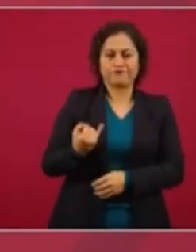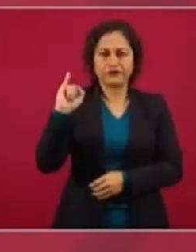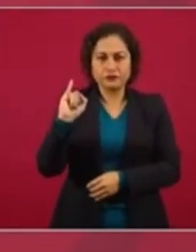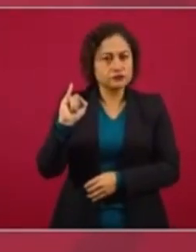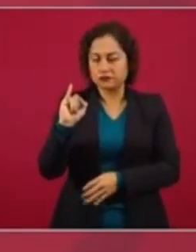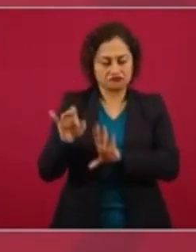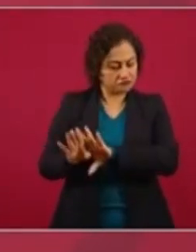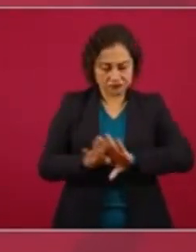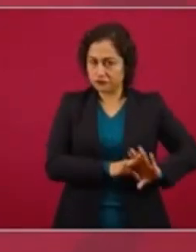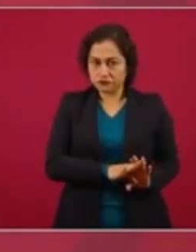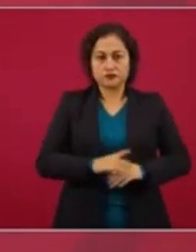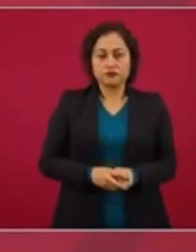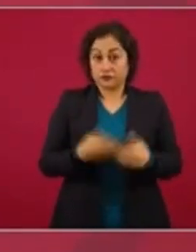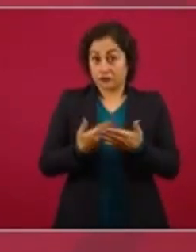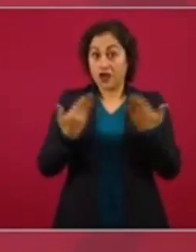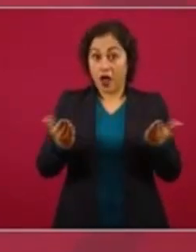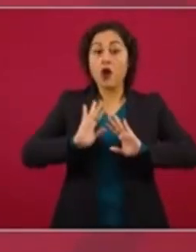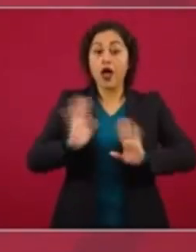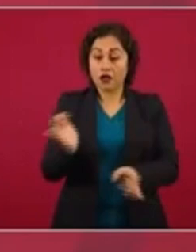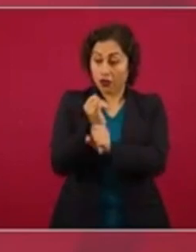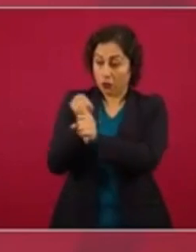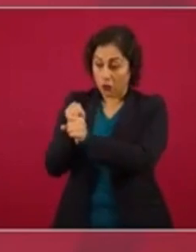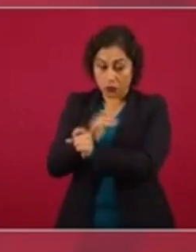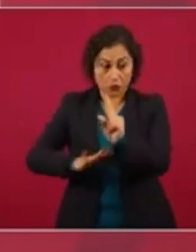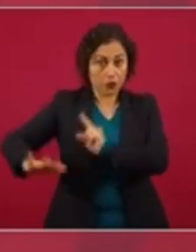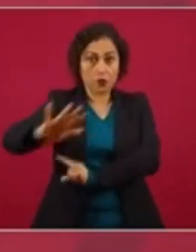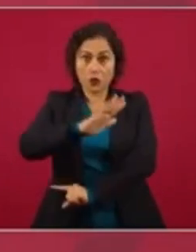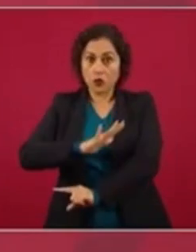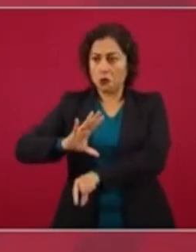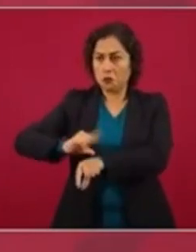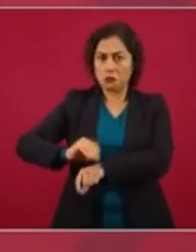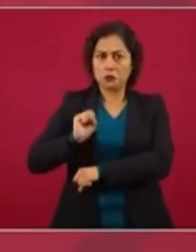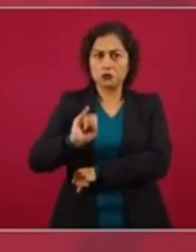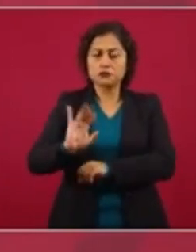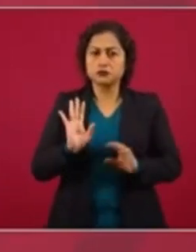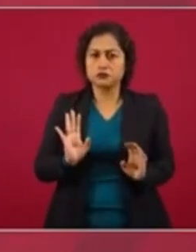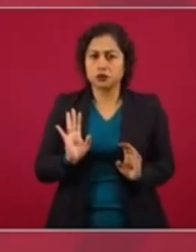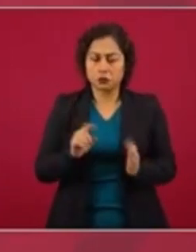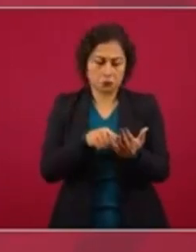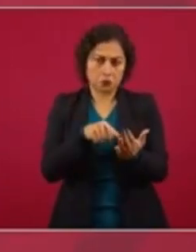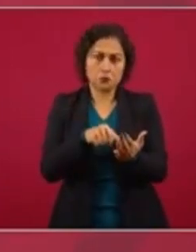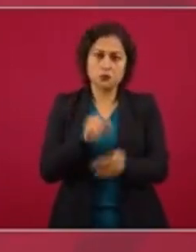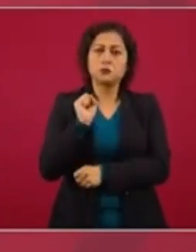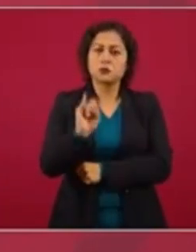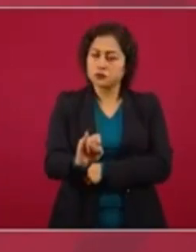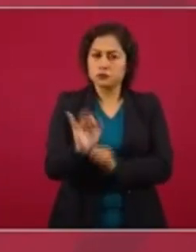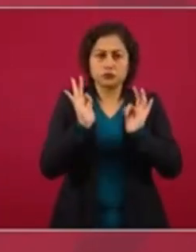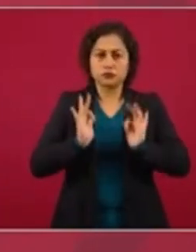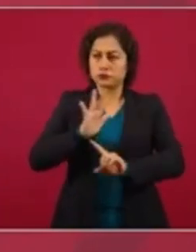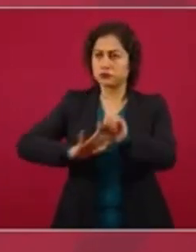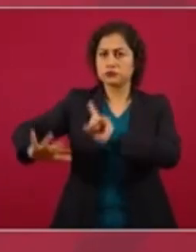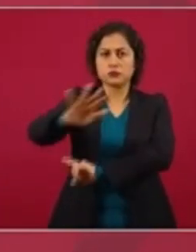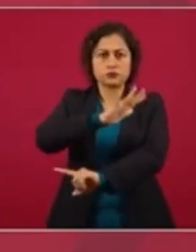los estudios y la autorización que se tienen dicen que pueden convivir sin problema